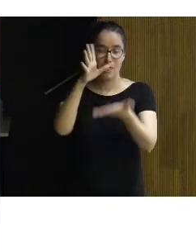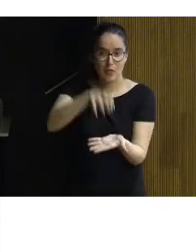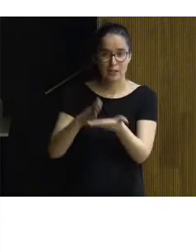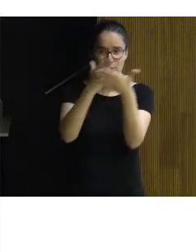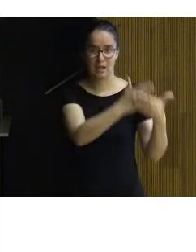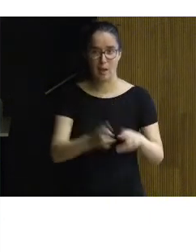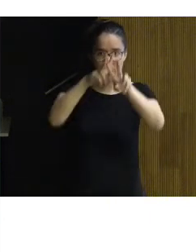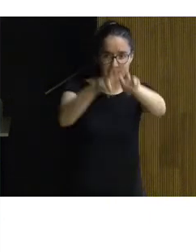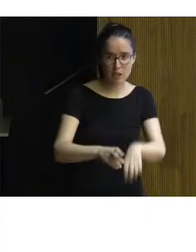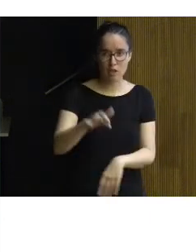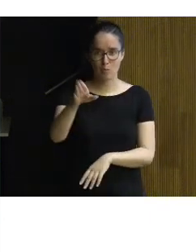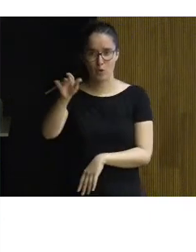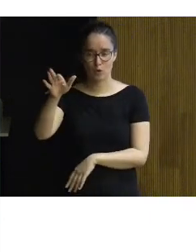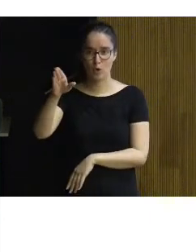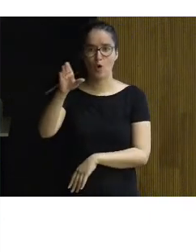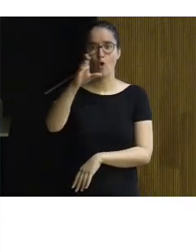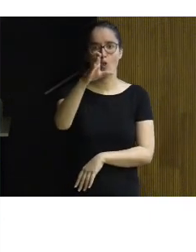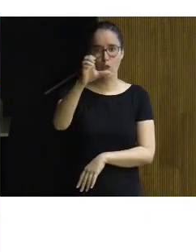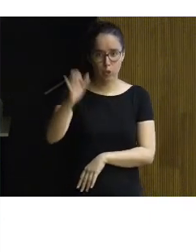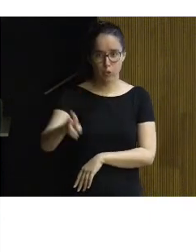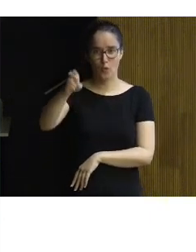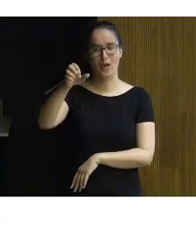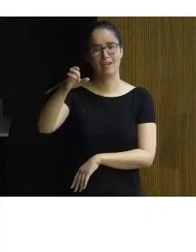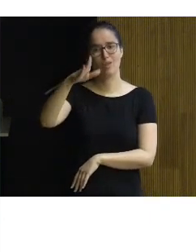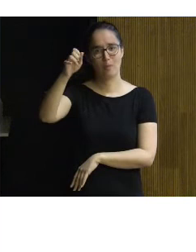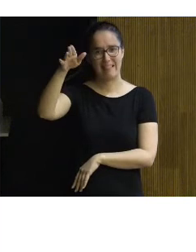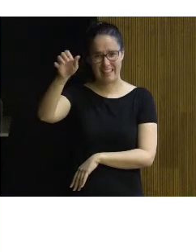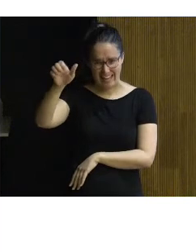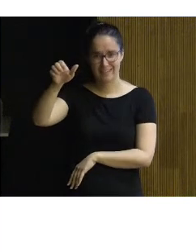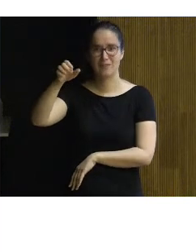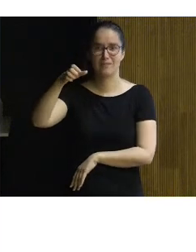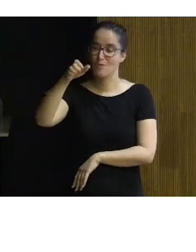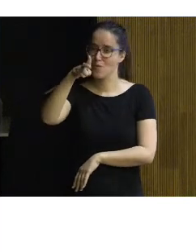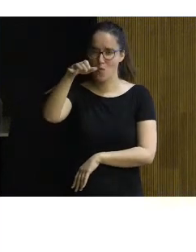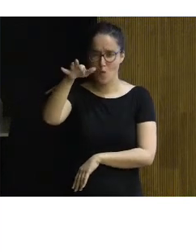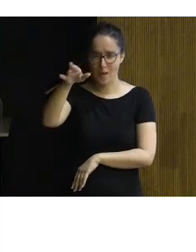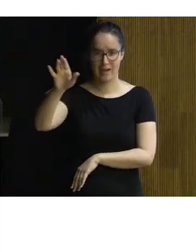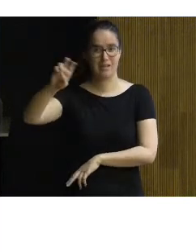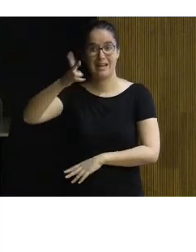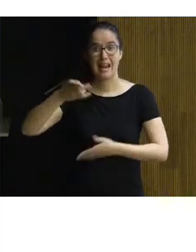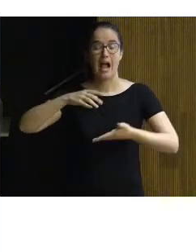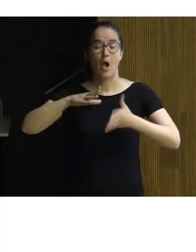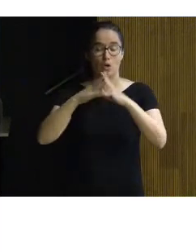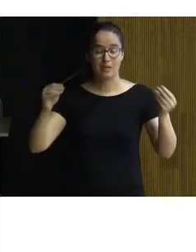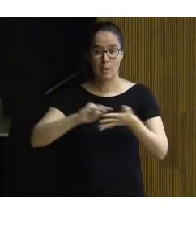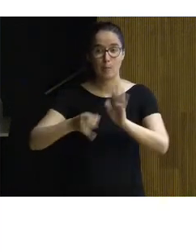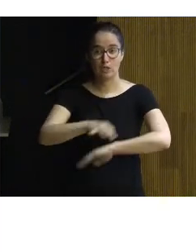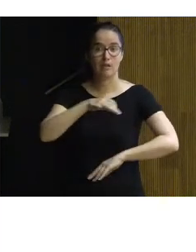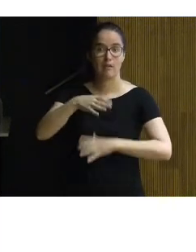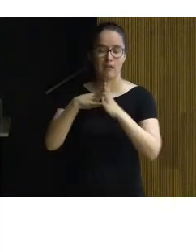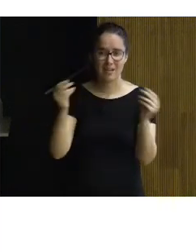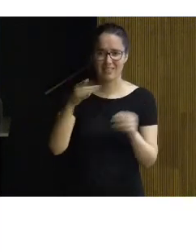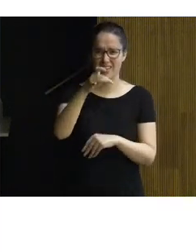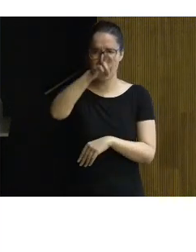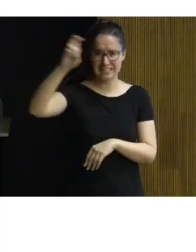SIPOSO, FUE, SOCITEC, CEIS, el IBV, la Universidad Politécnica de Valencia, el IBERSIA